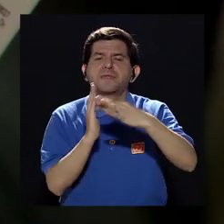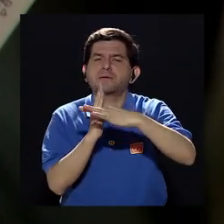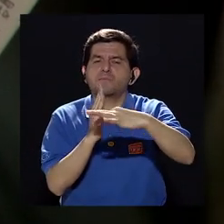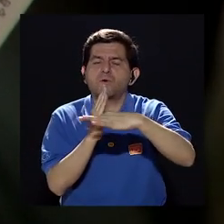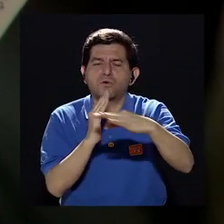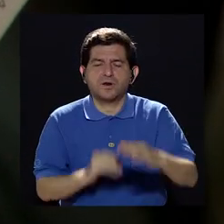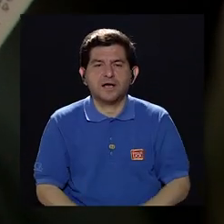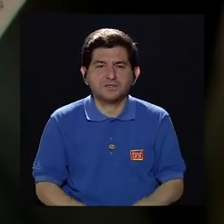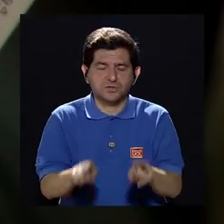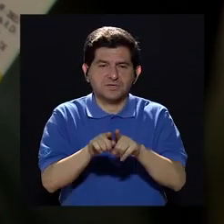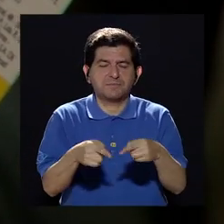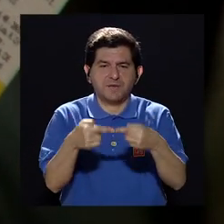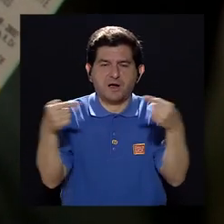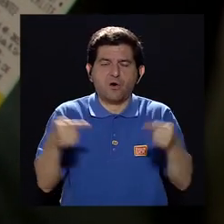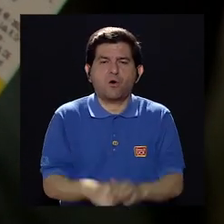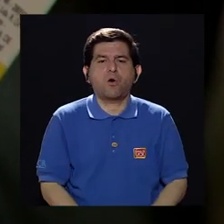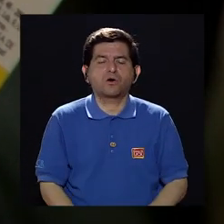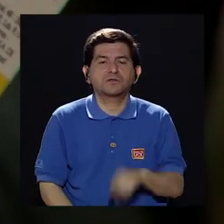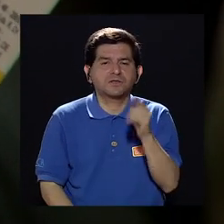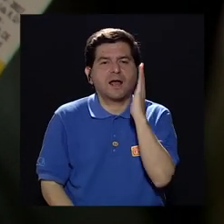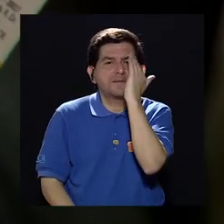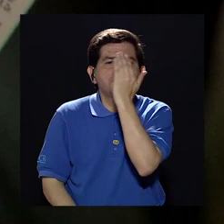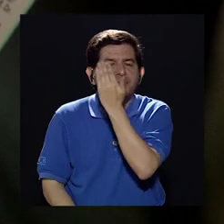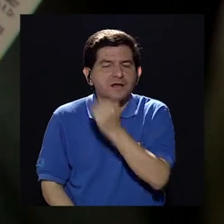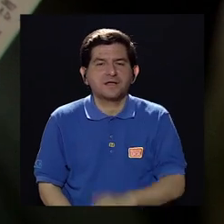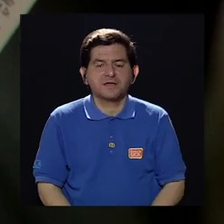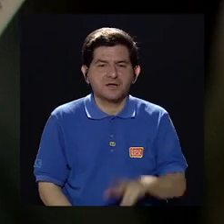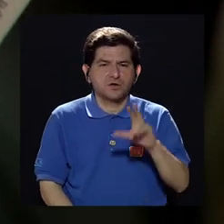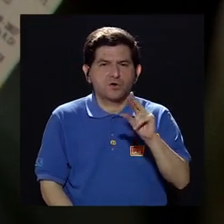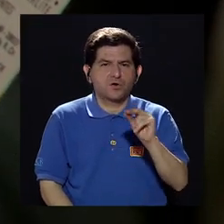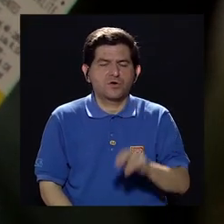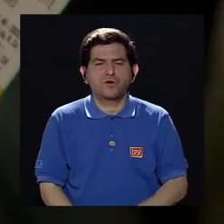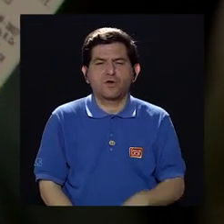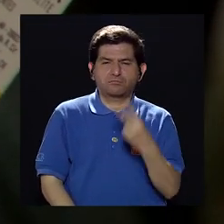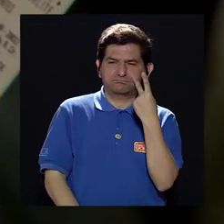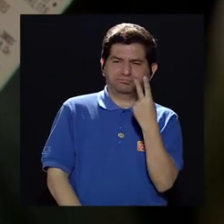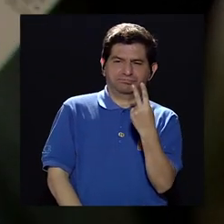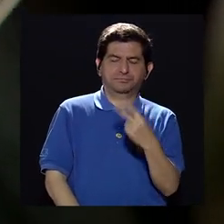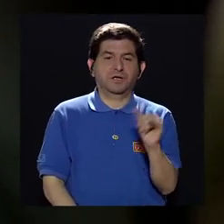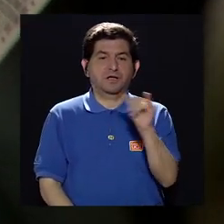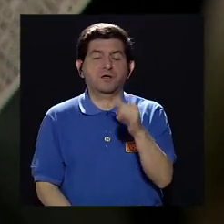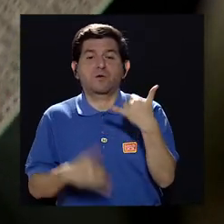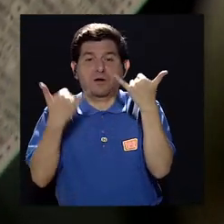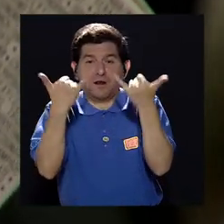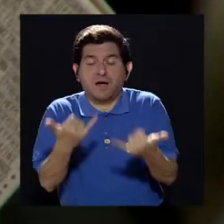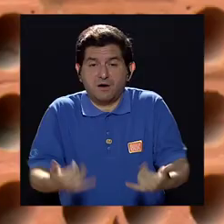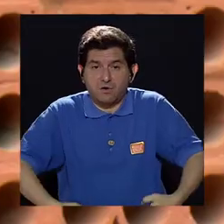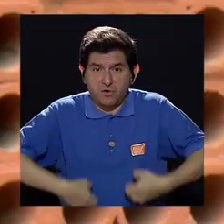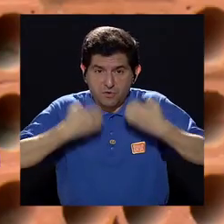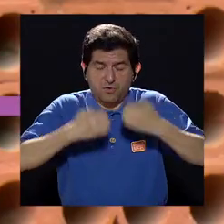También existen antibrillo para matificar, para no andar brillantes. Existen ahora también para el